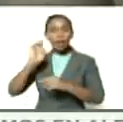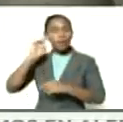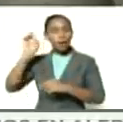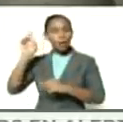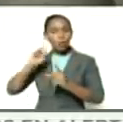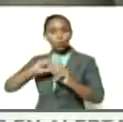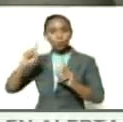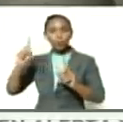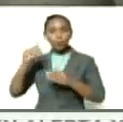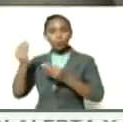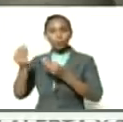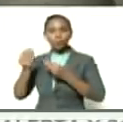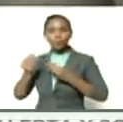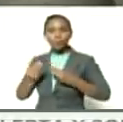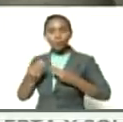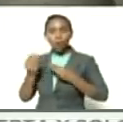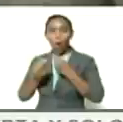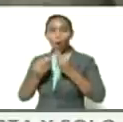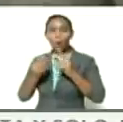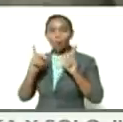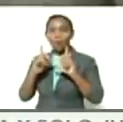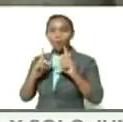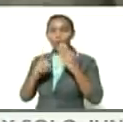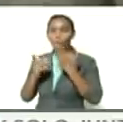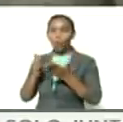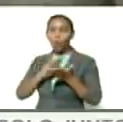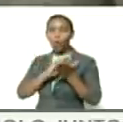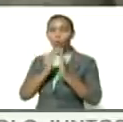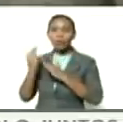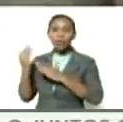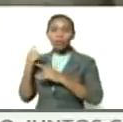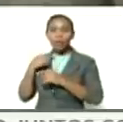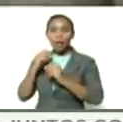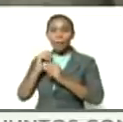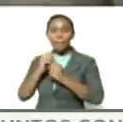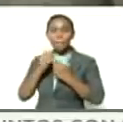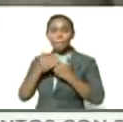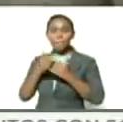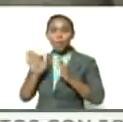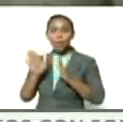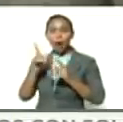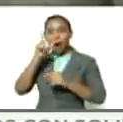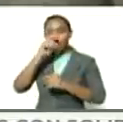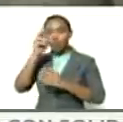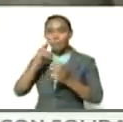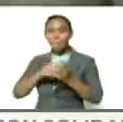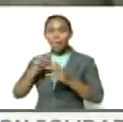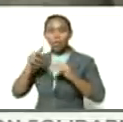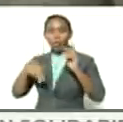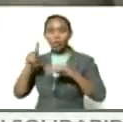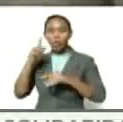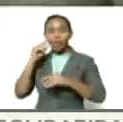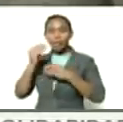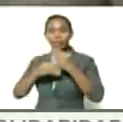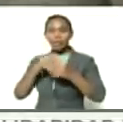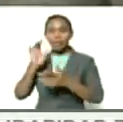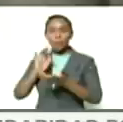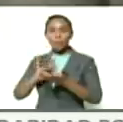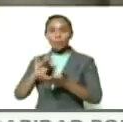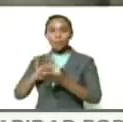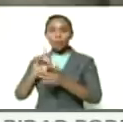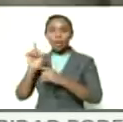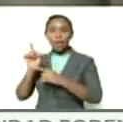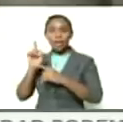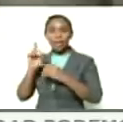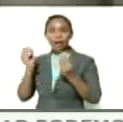dan nuestra concesión y habilitación como televisora comunitaria de señal abierta para el año 2012 formamos parte de ese